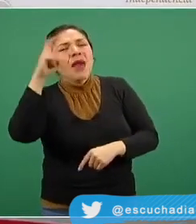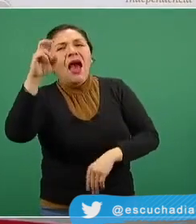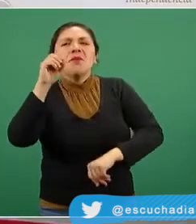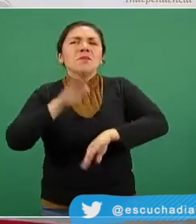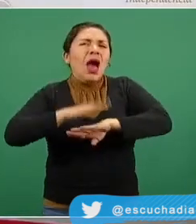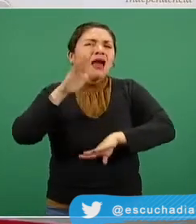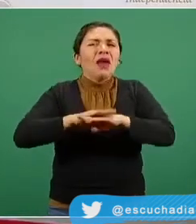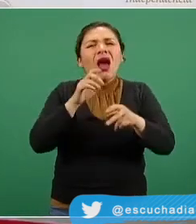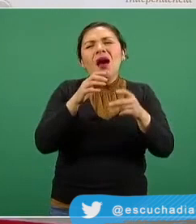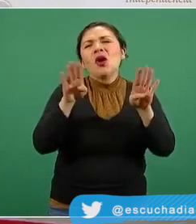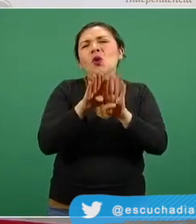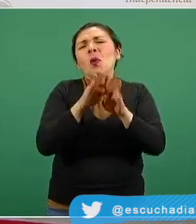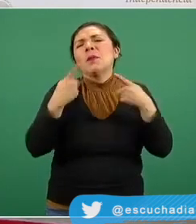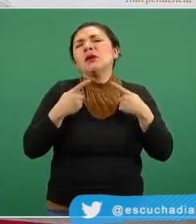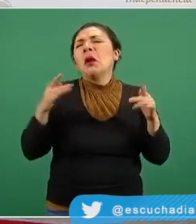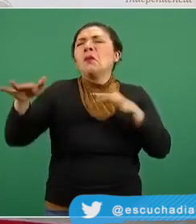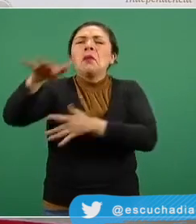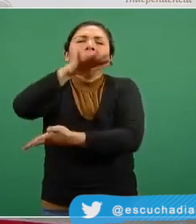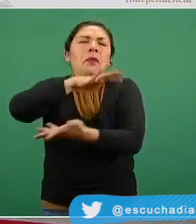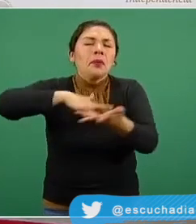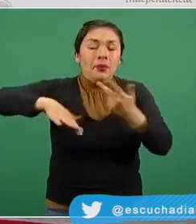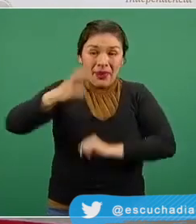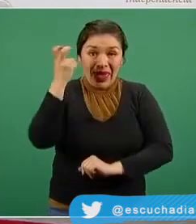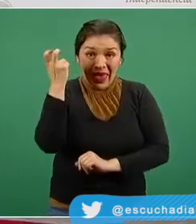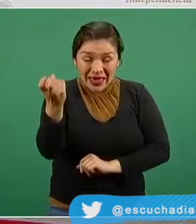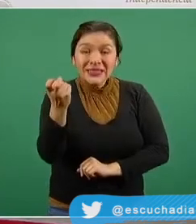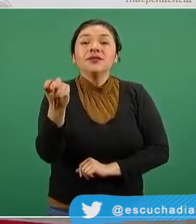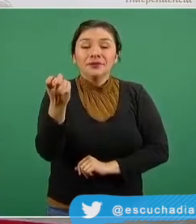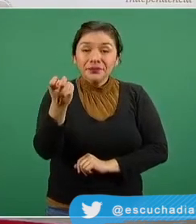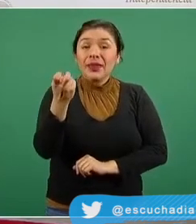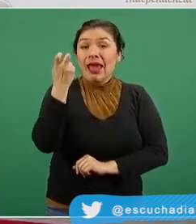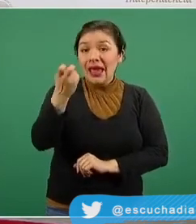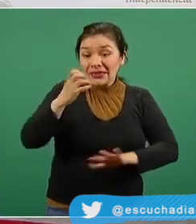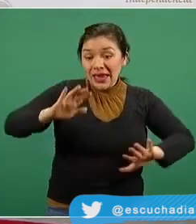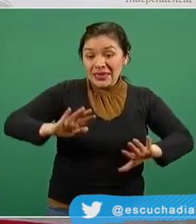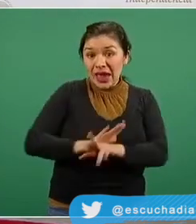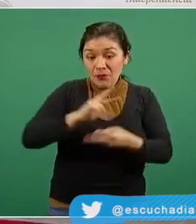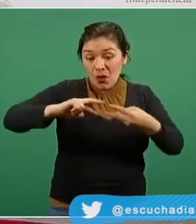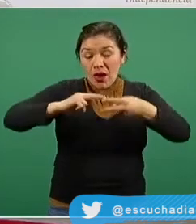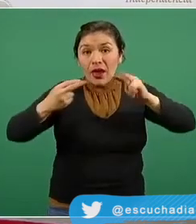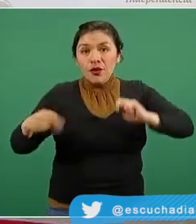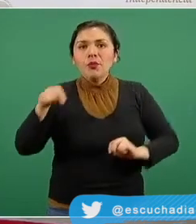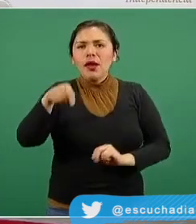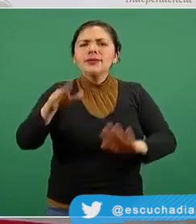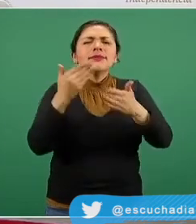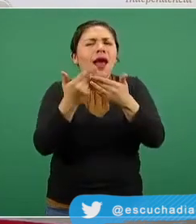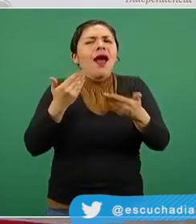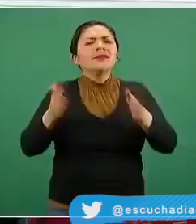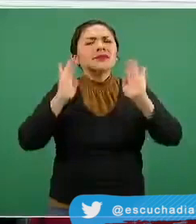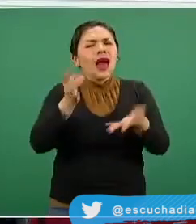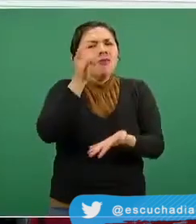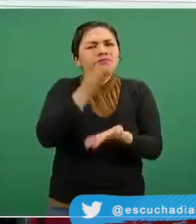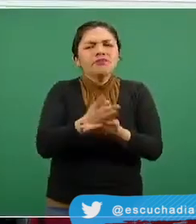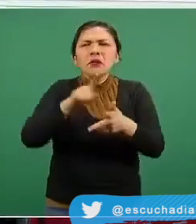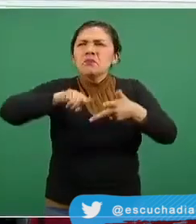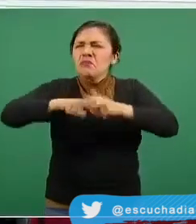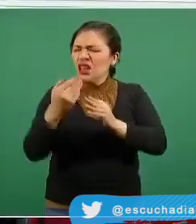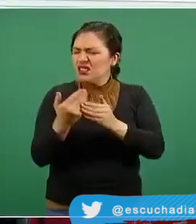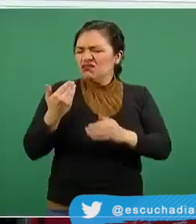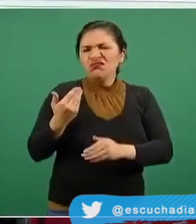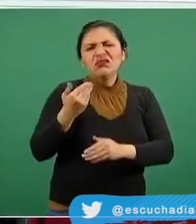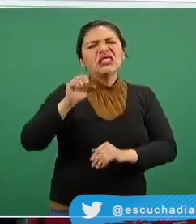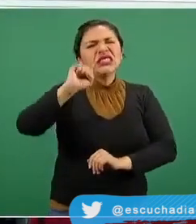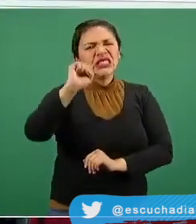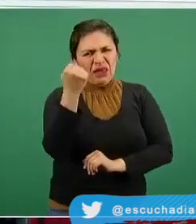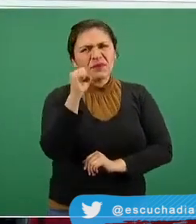incrementa en las mismas, variante que había sido ya identificada desde el mes prácticamente de